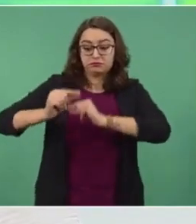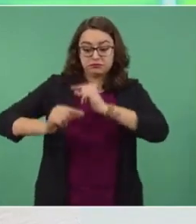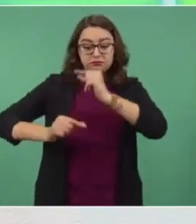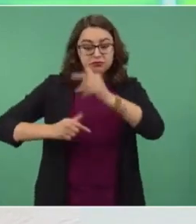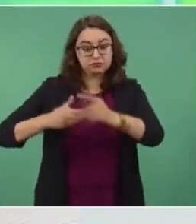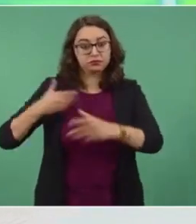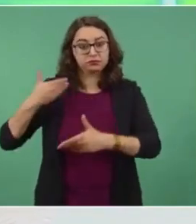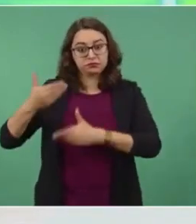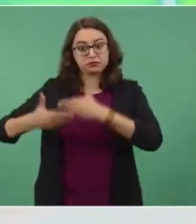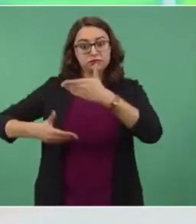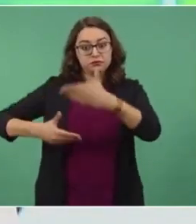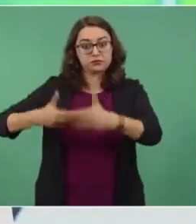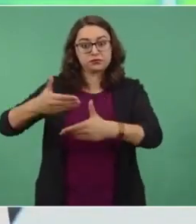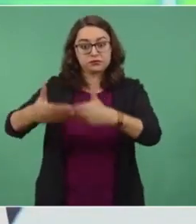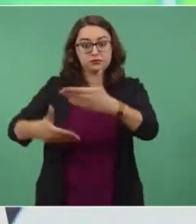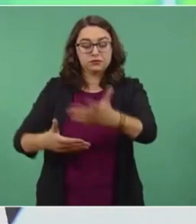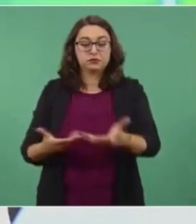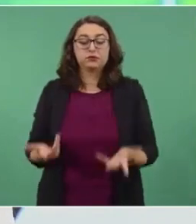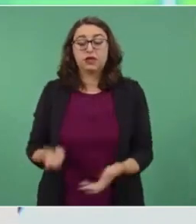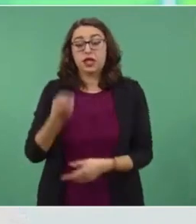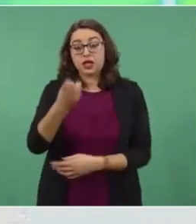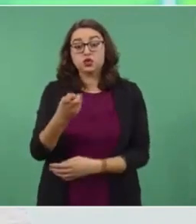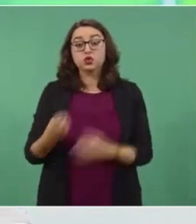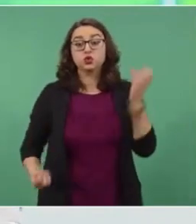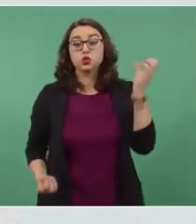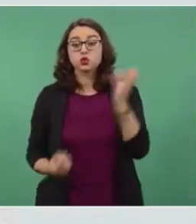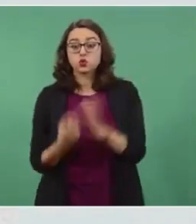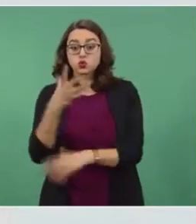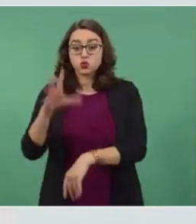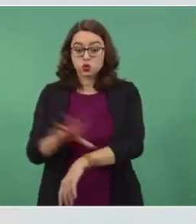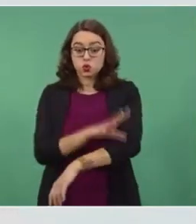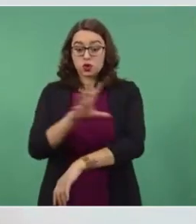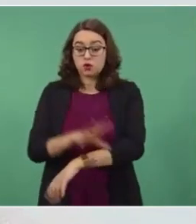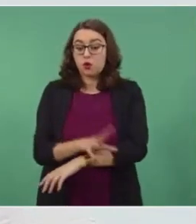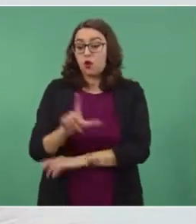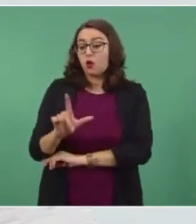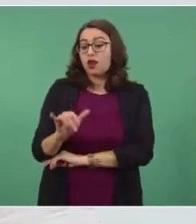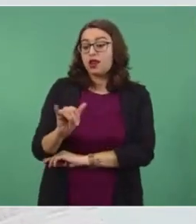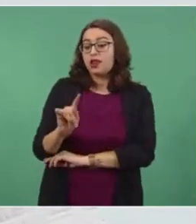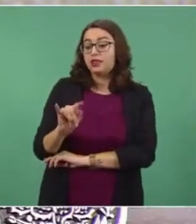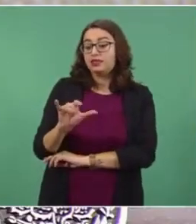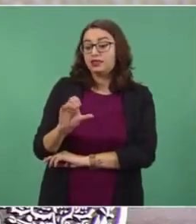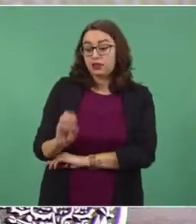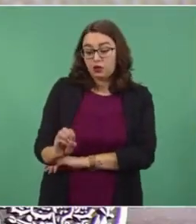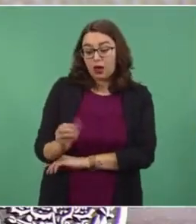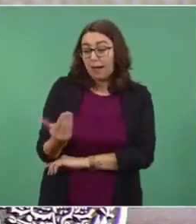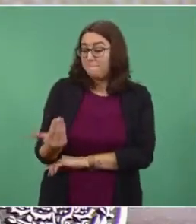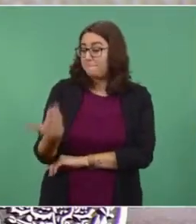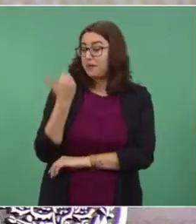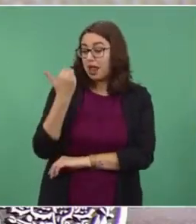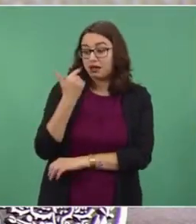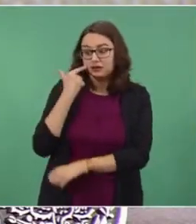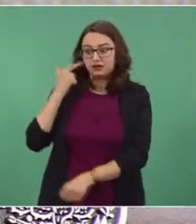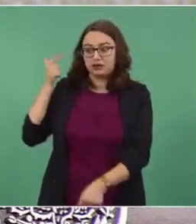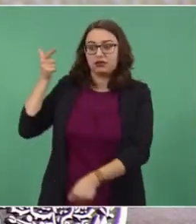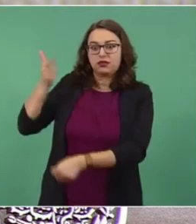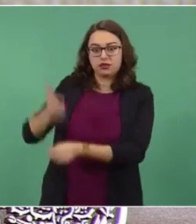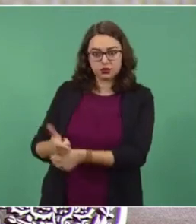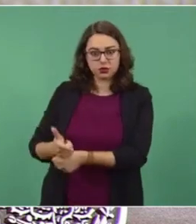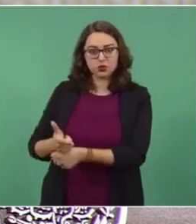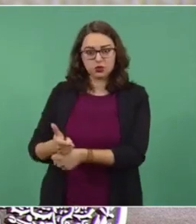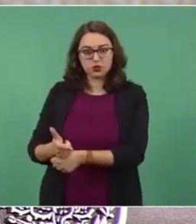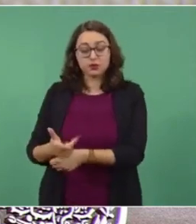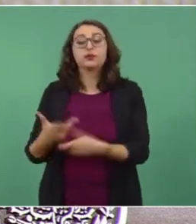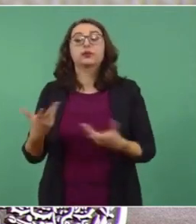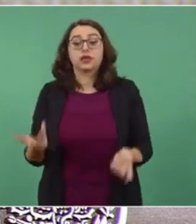a las baterías de litio que apenas se están desarrollando. También esta reforma contempla